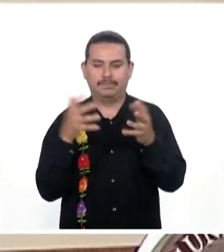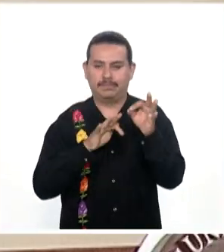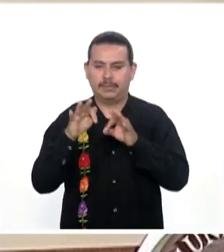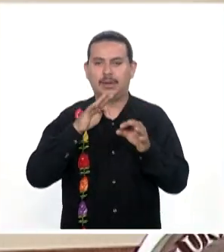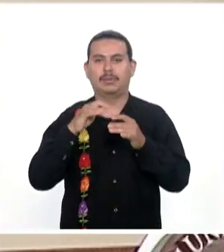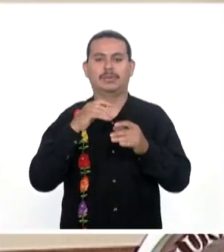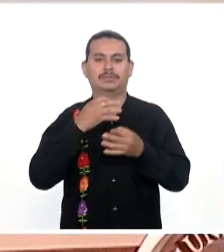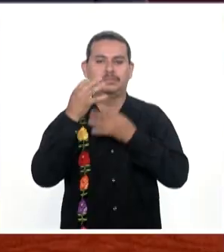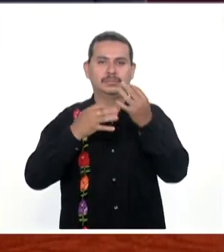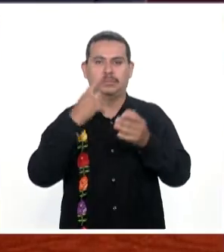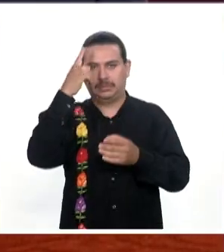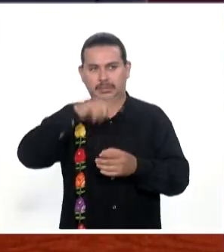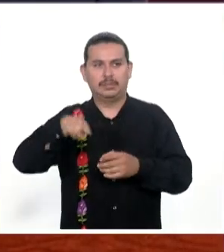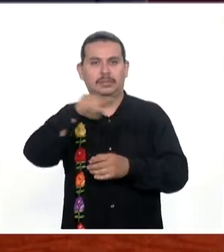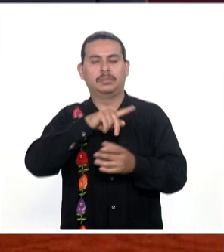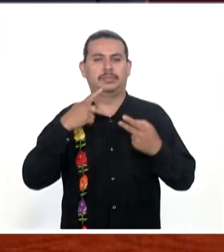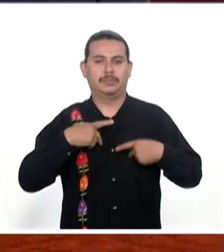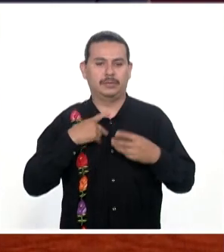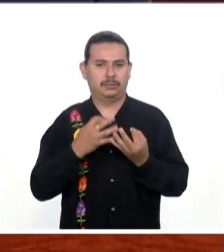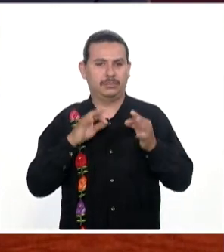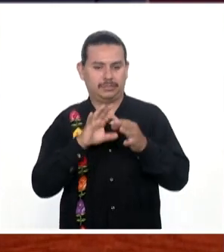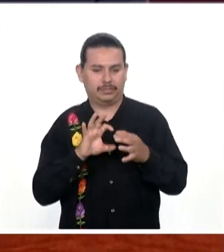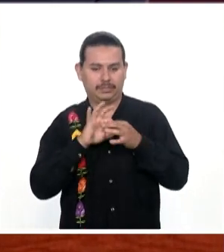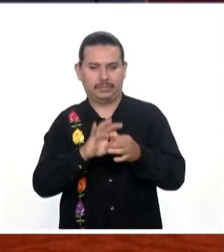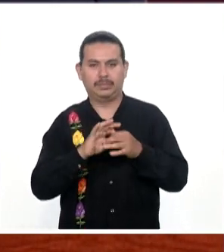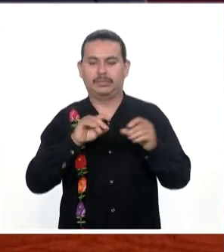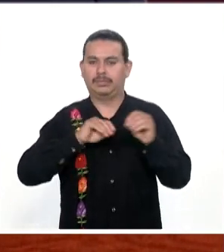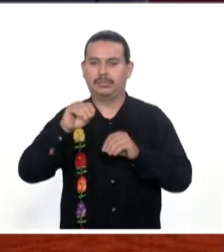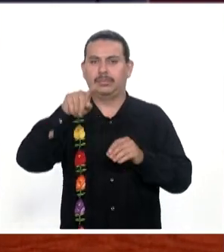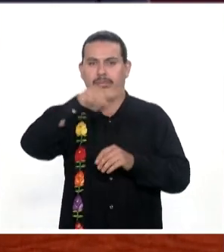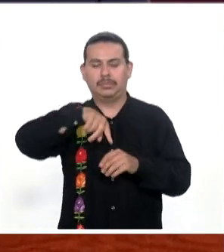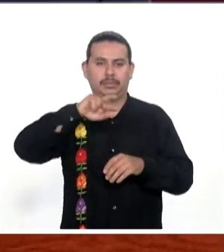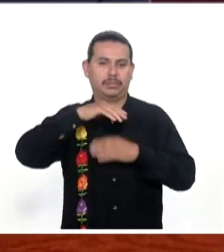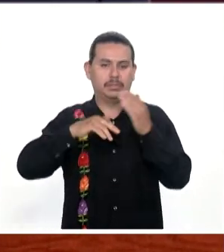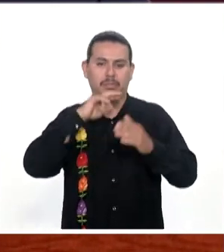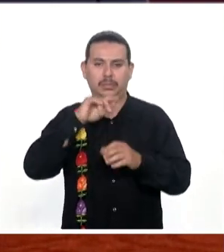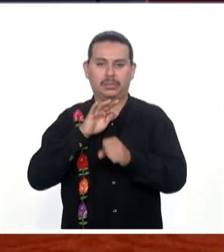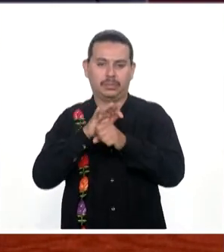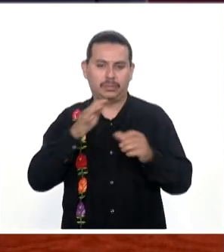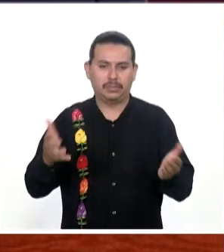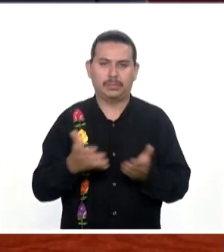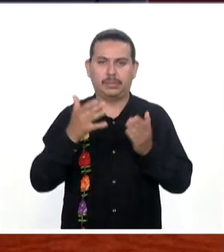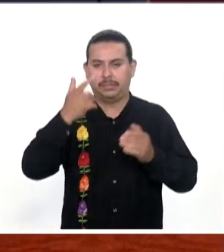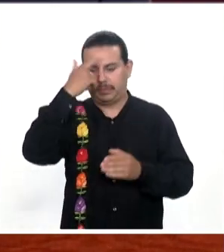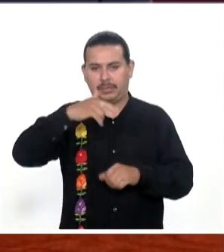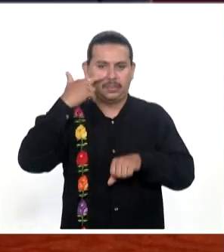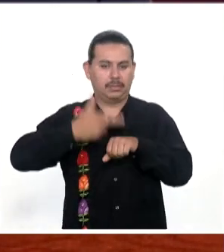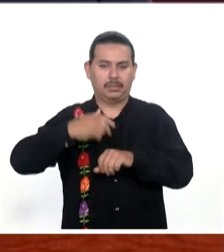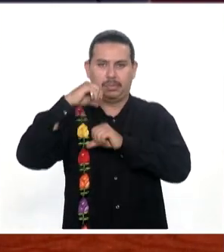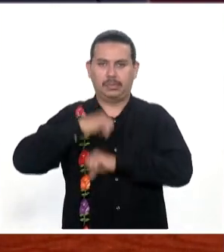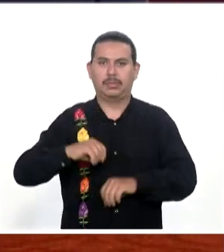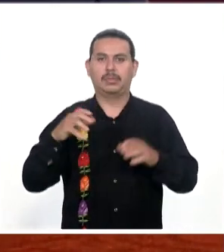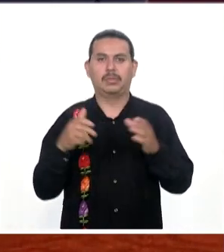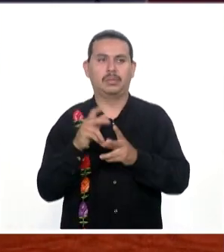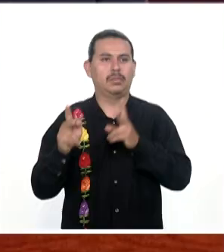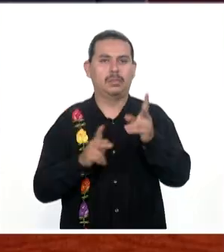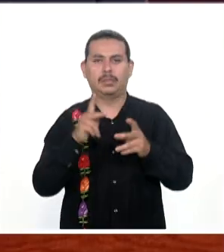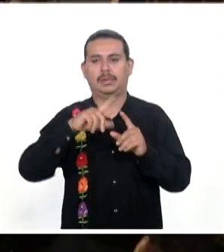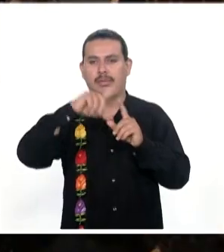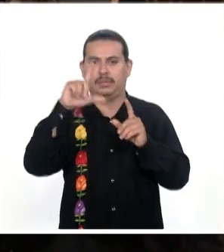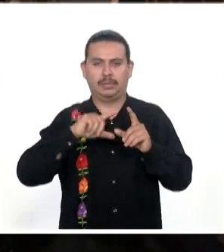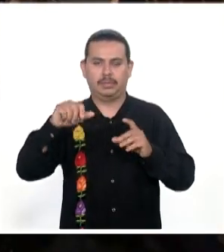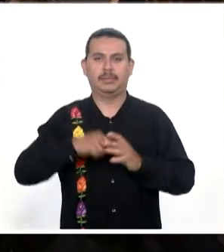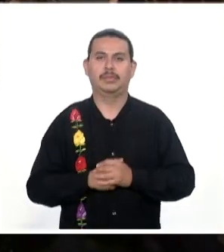campañas Para conectar Con las personas Moverlas A la acción Y motivarlas A comprometerse Con su comunidad Y con su país